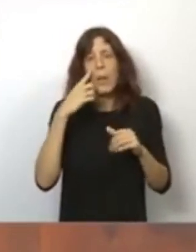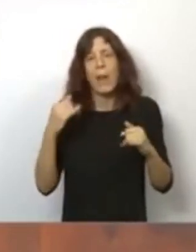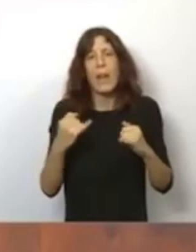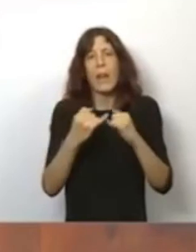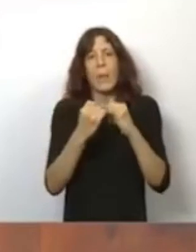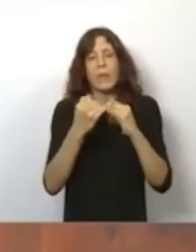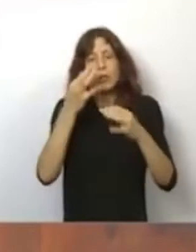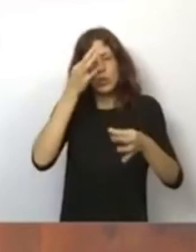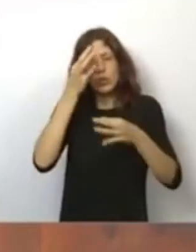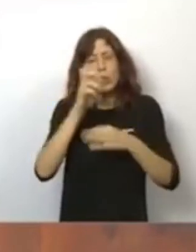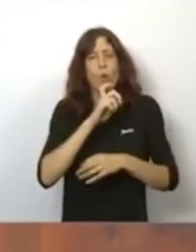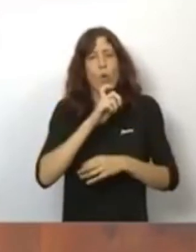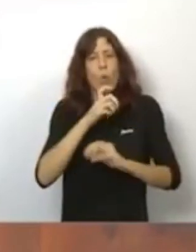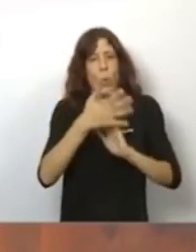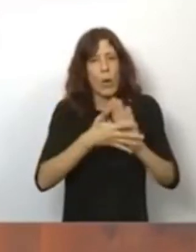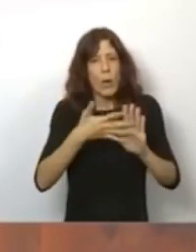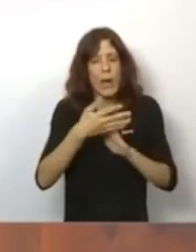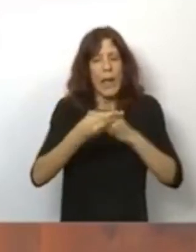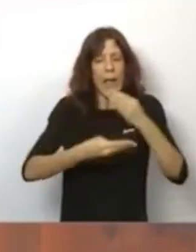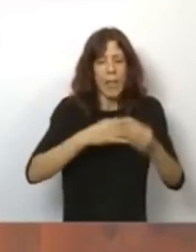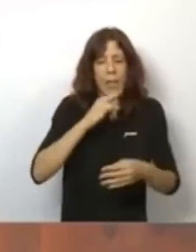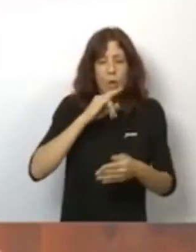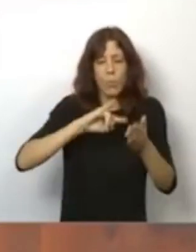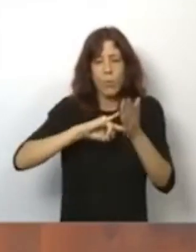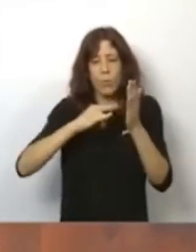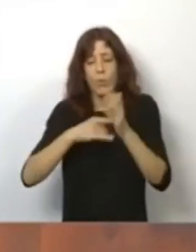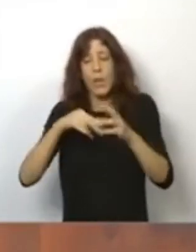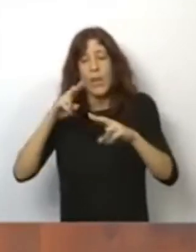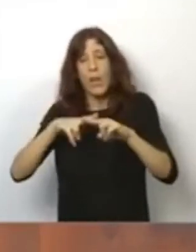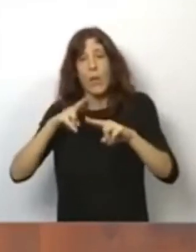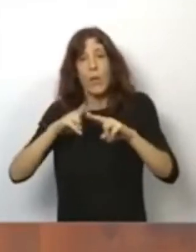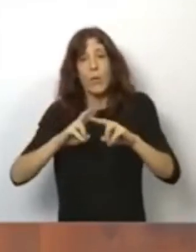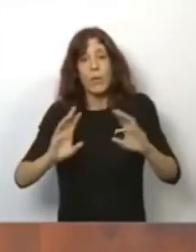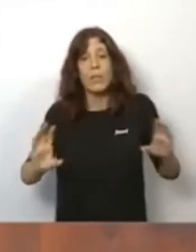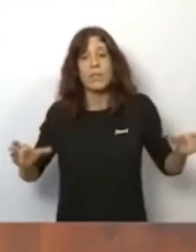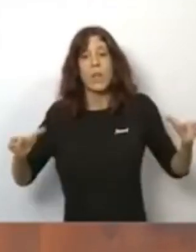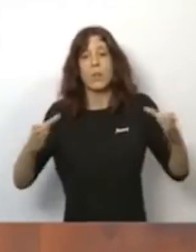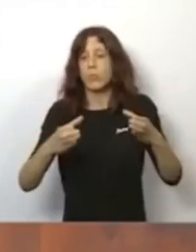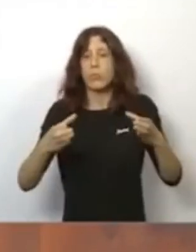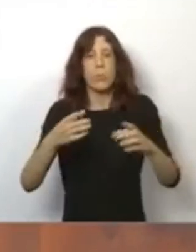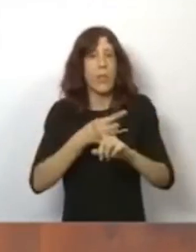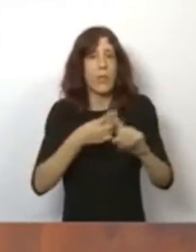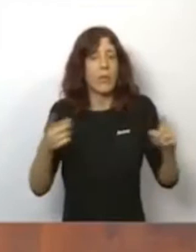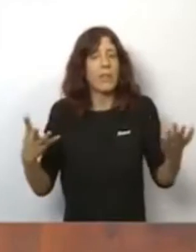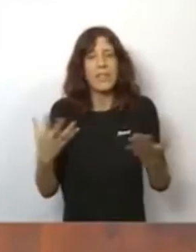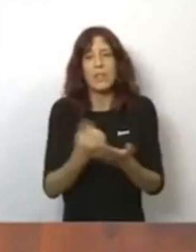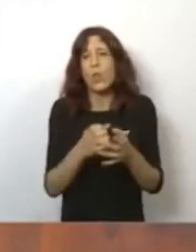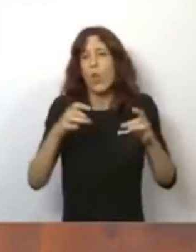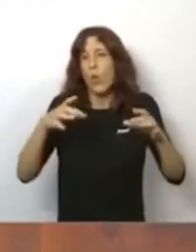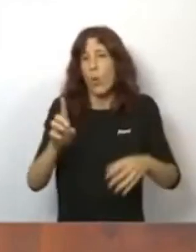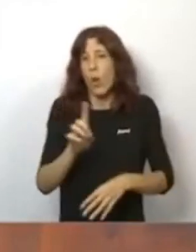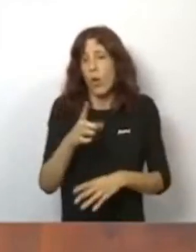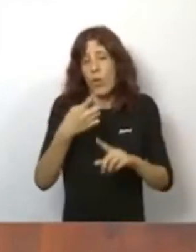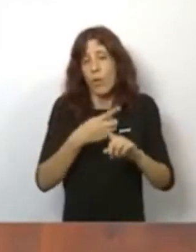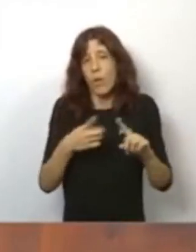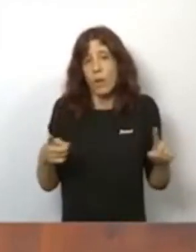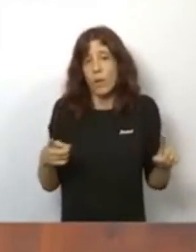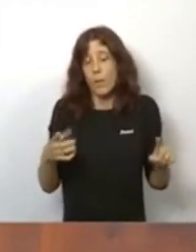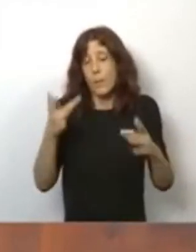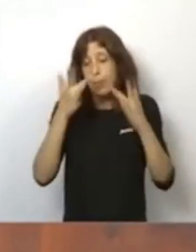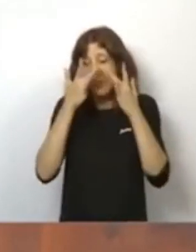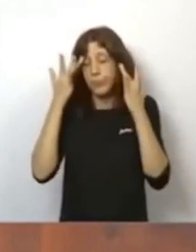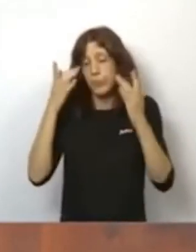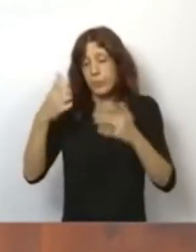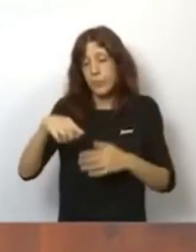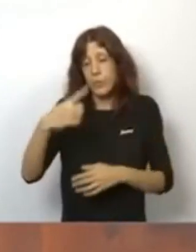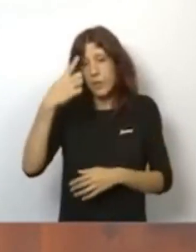concretos, porque la fiesta en su conjunto no se va a llevar a cabo en su conjunto. De hecho, los propios falleros